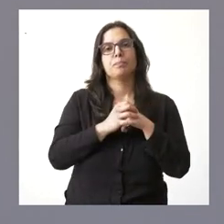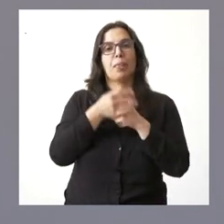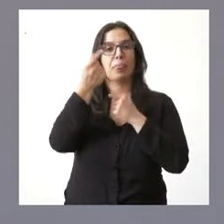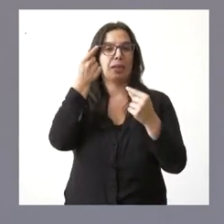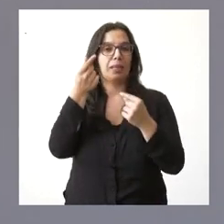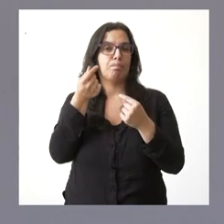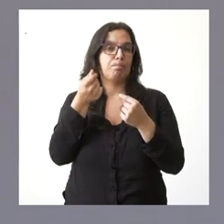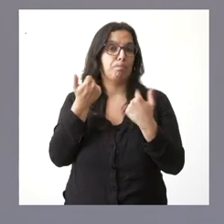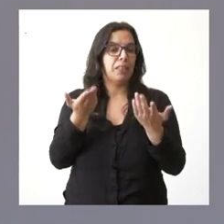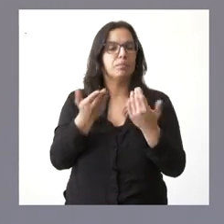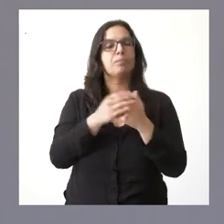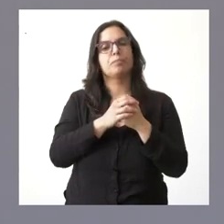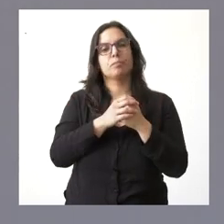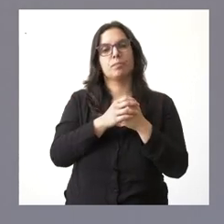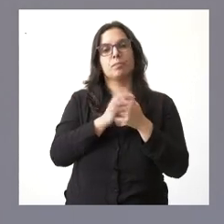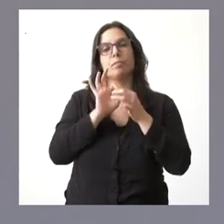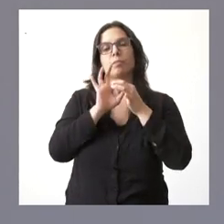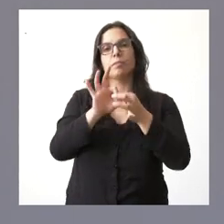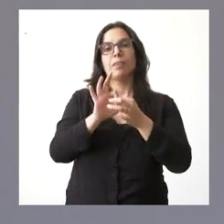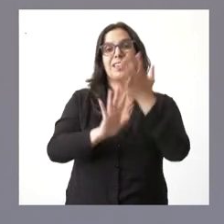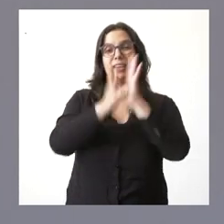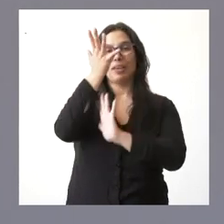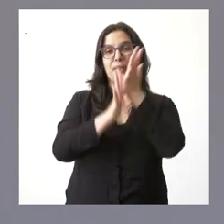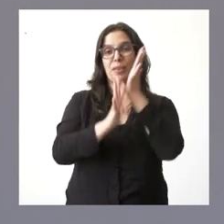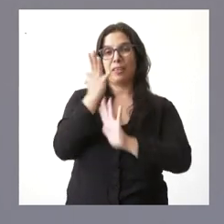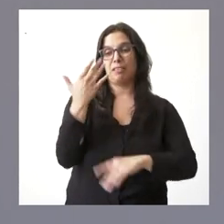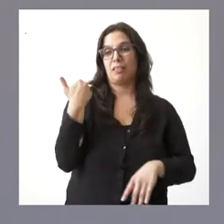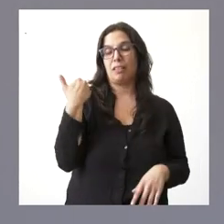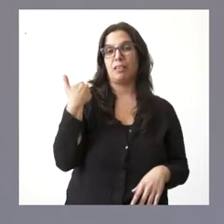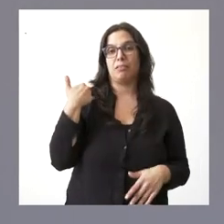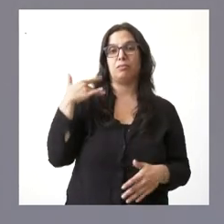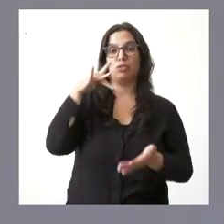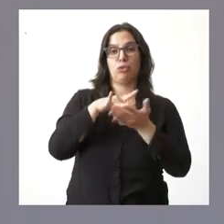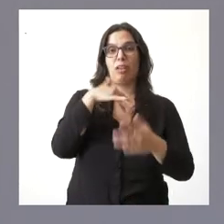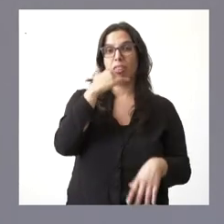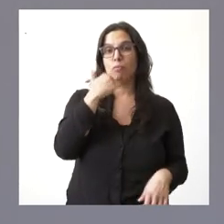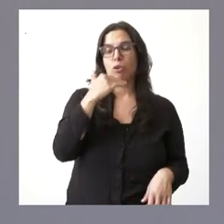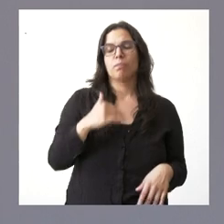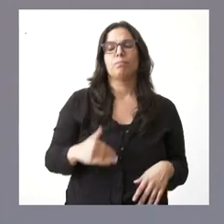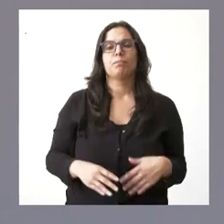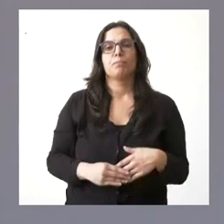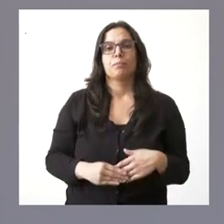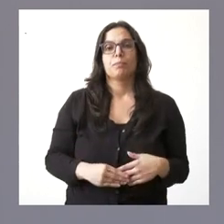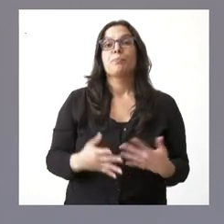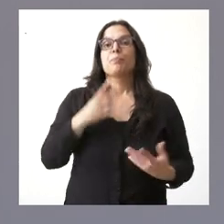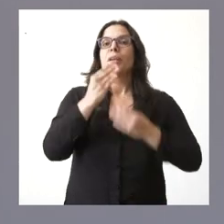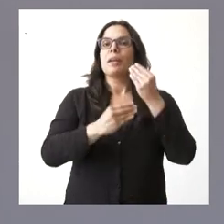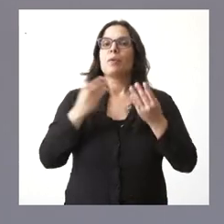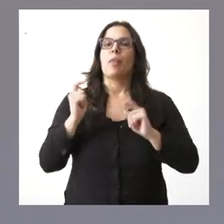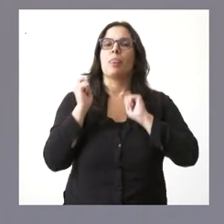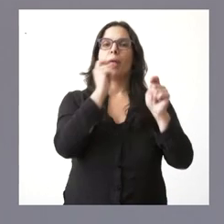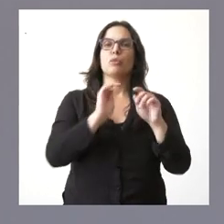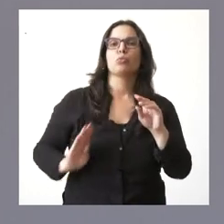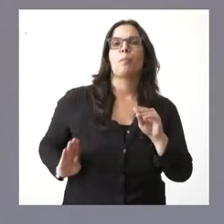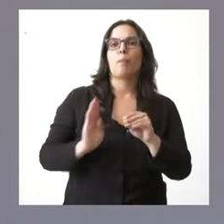por lo que tiene que ver con el incendio de la Sierra de la Culebra, lo que se hace es otorgar una subvención